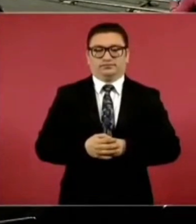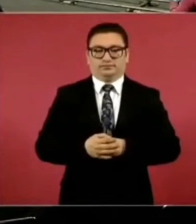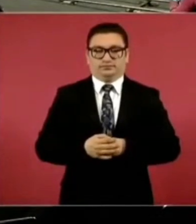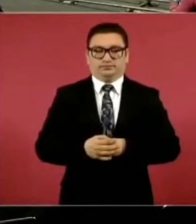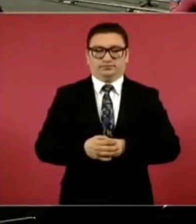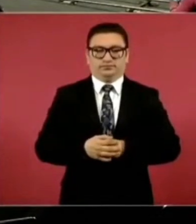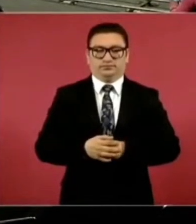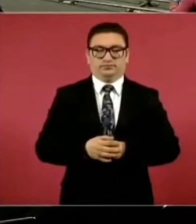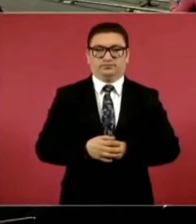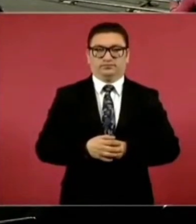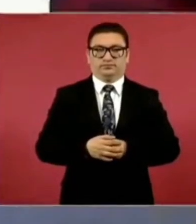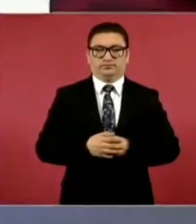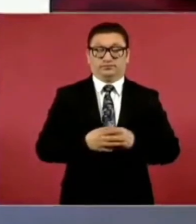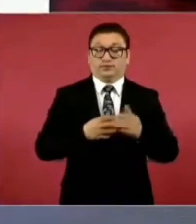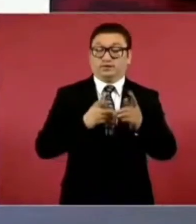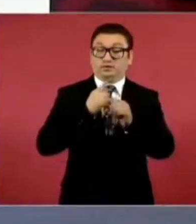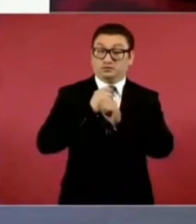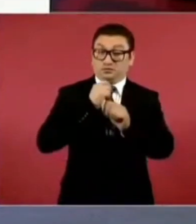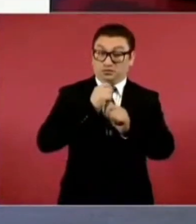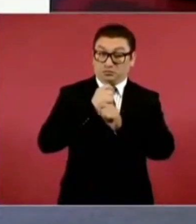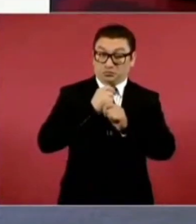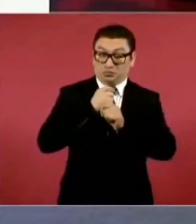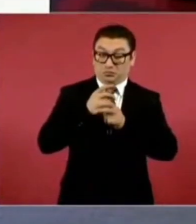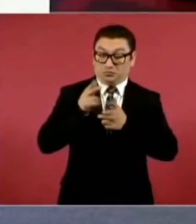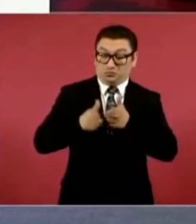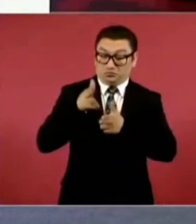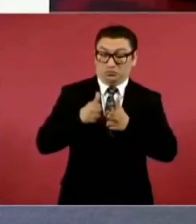es un transporte público más seguro